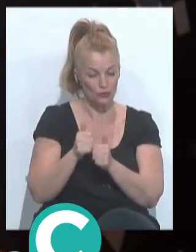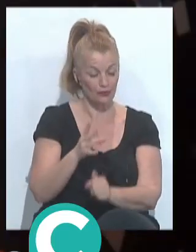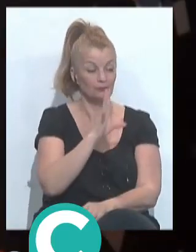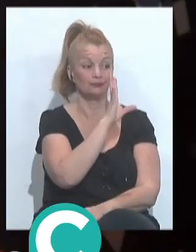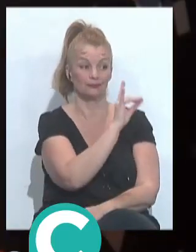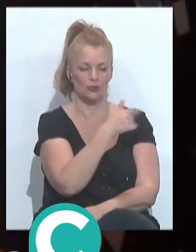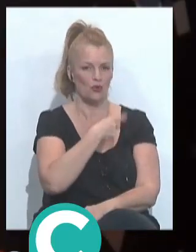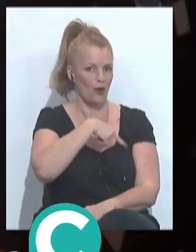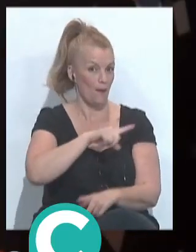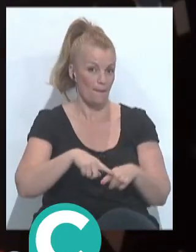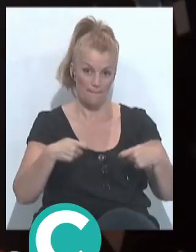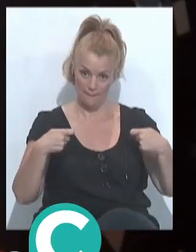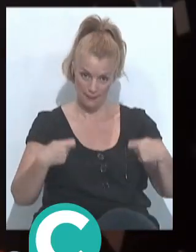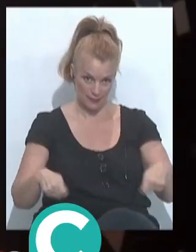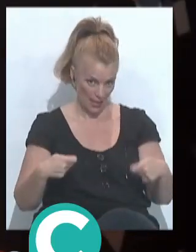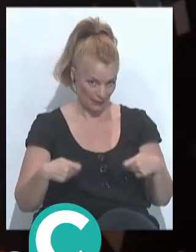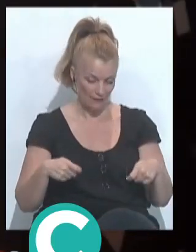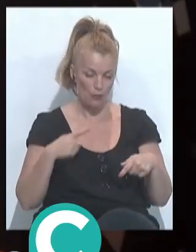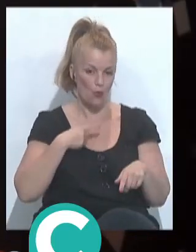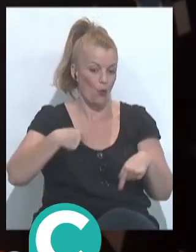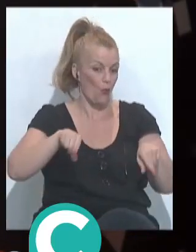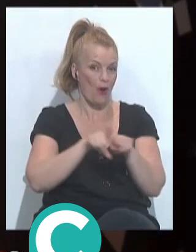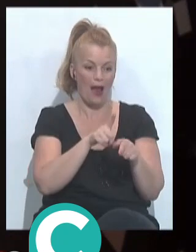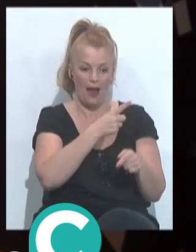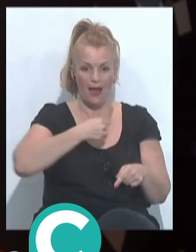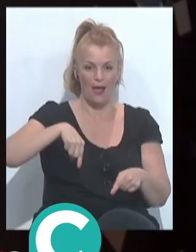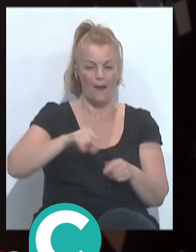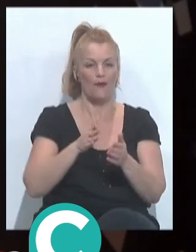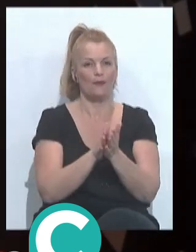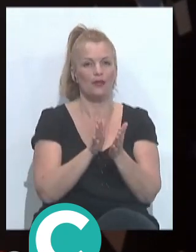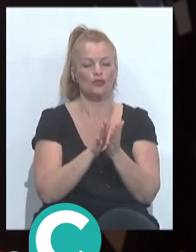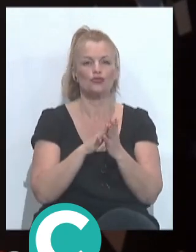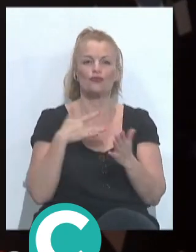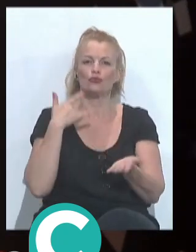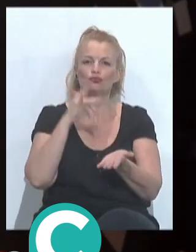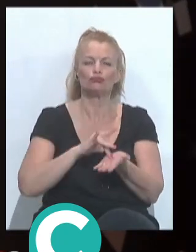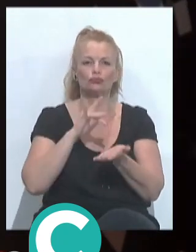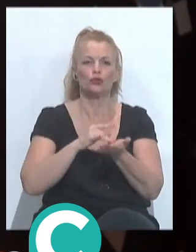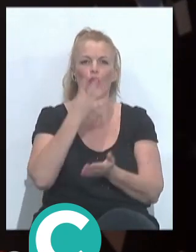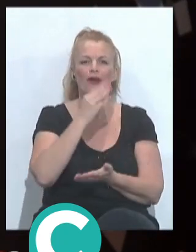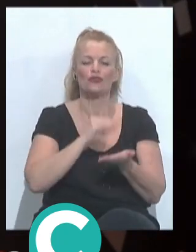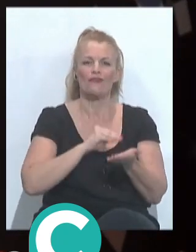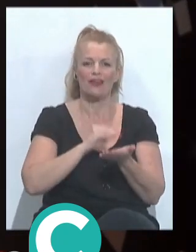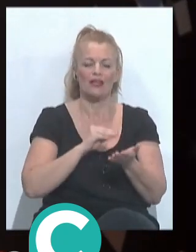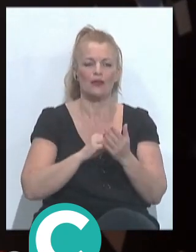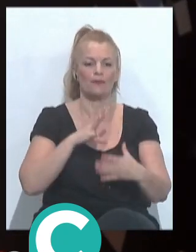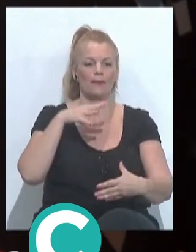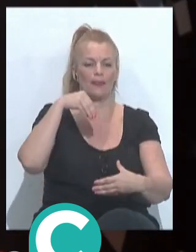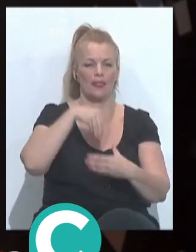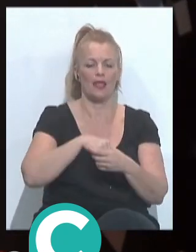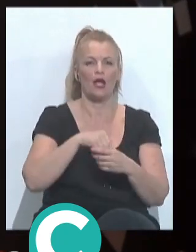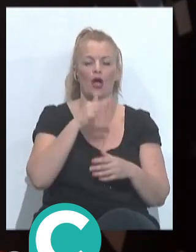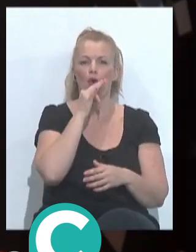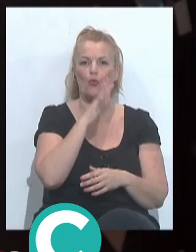soy una gran jardible como los que estamos ahora mismo aquí y he vivido en cuatro ocasiones, no he tenido la suerte de pertenecer al jurado oficial